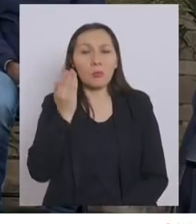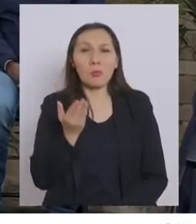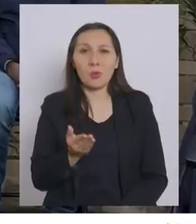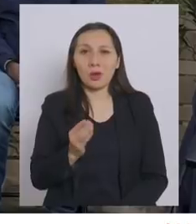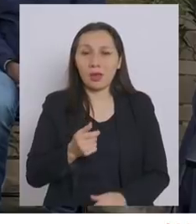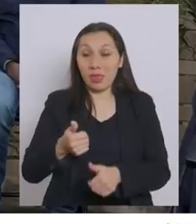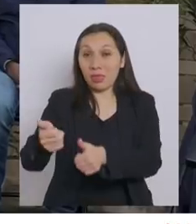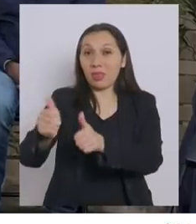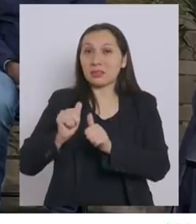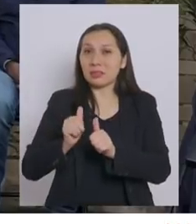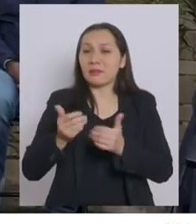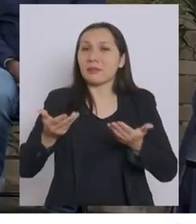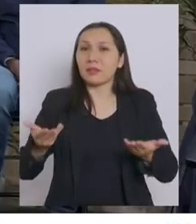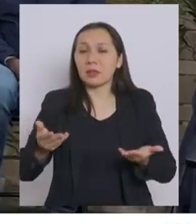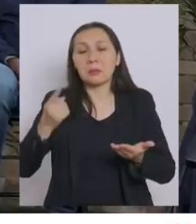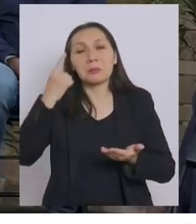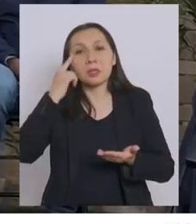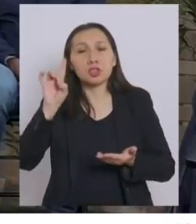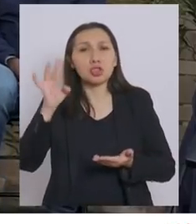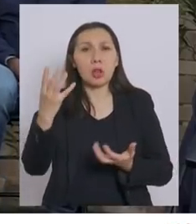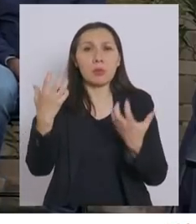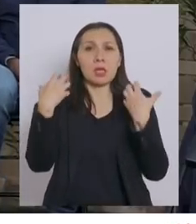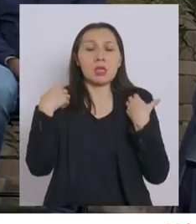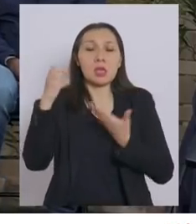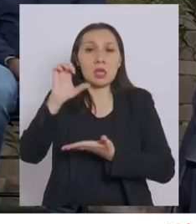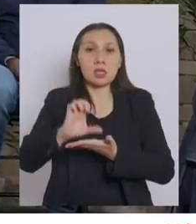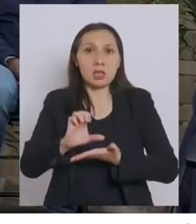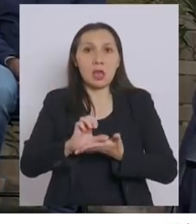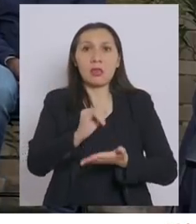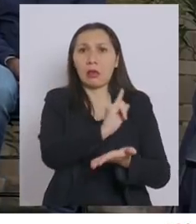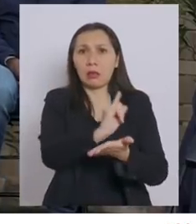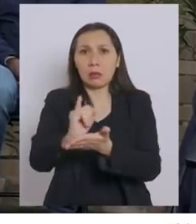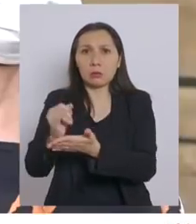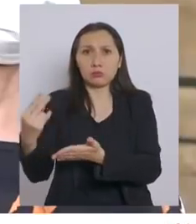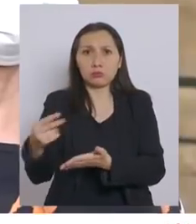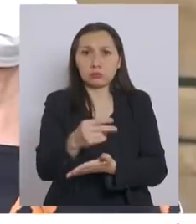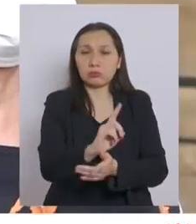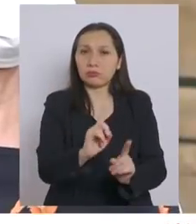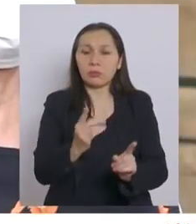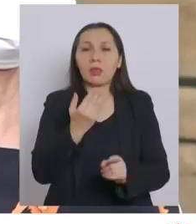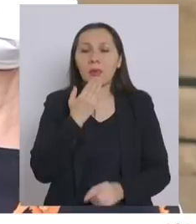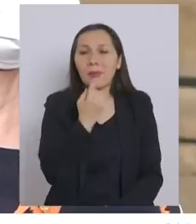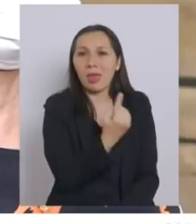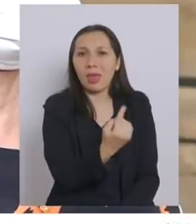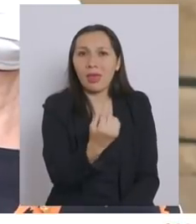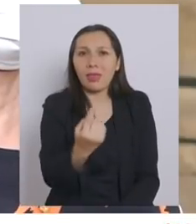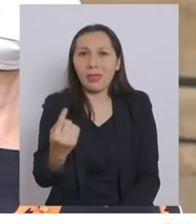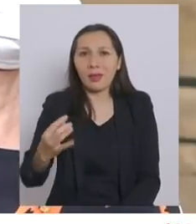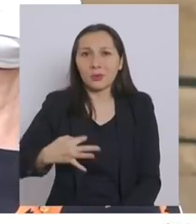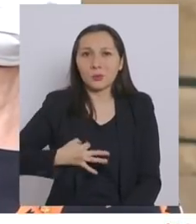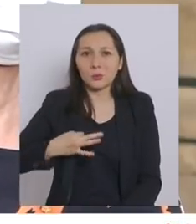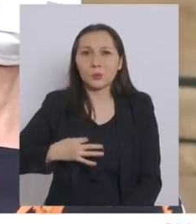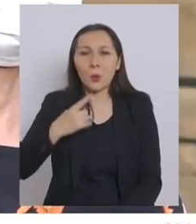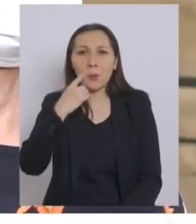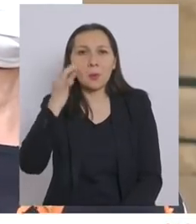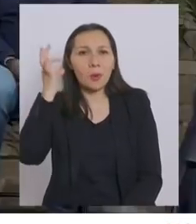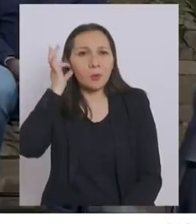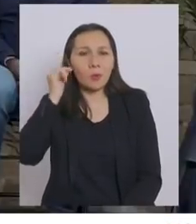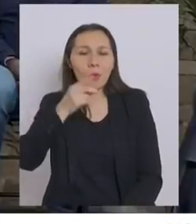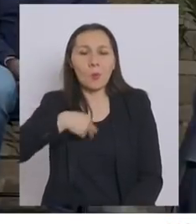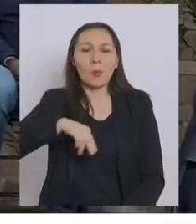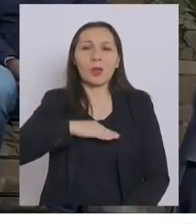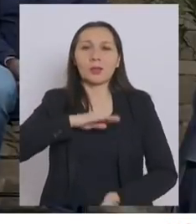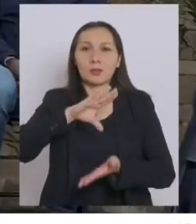El desafío entonces no es solo del Estado y de sus instituciones, es también de cada ciudadano y ciudadana de nuestro país.